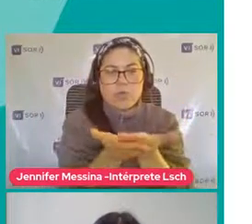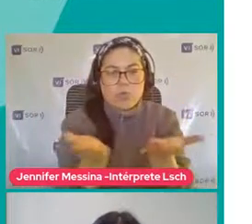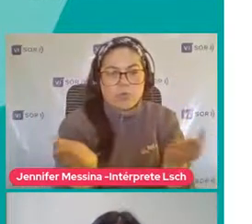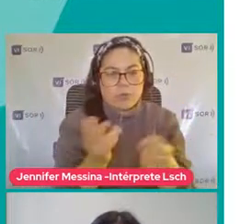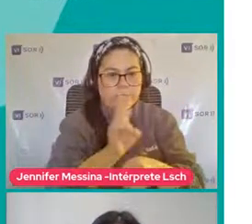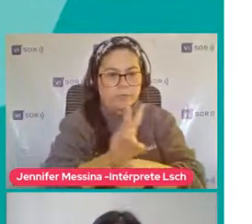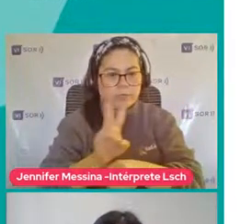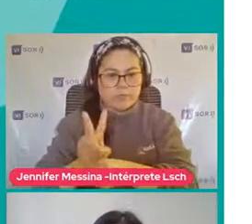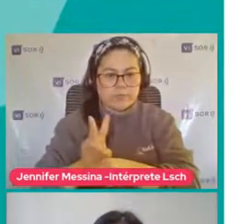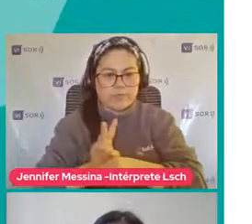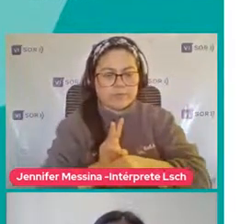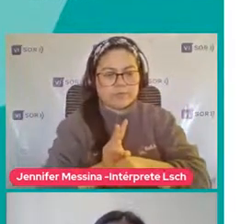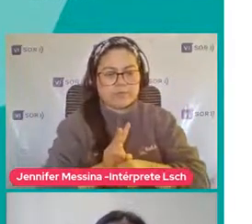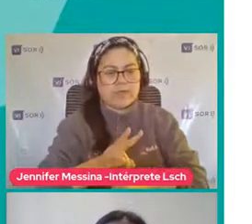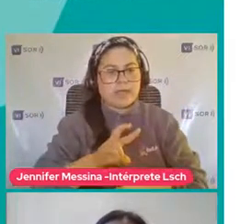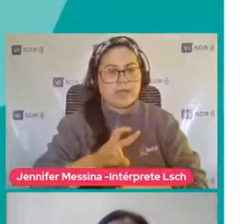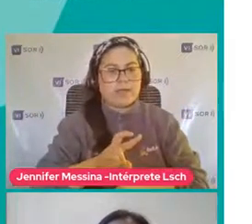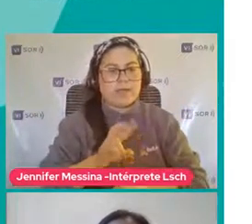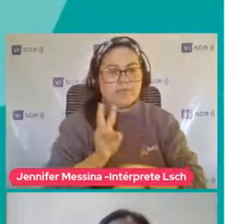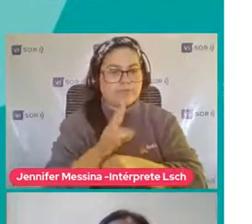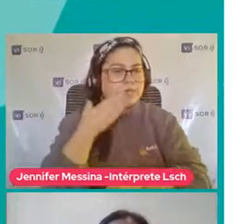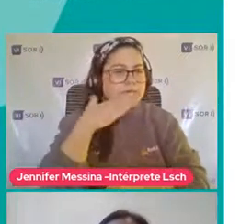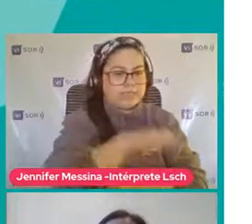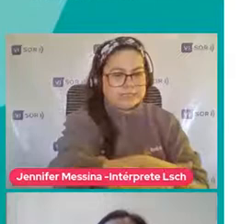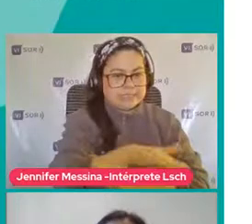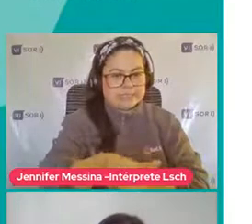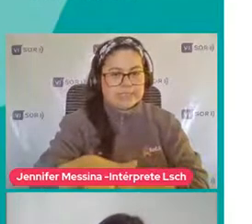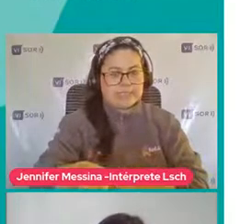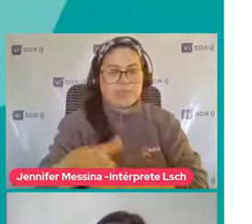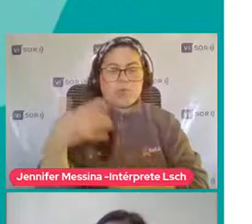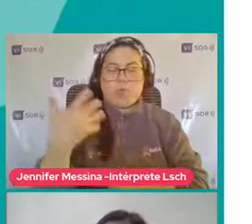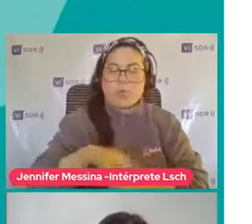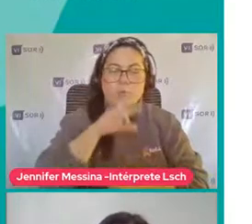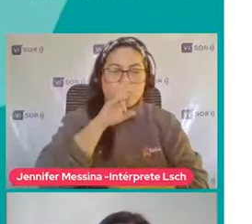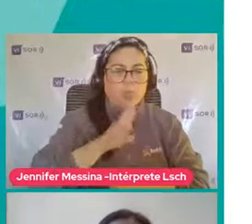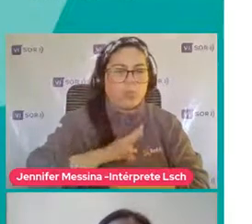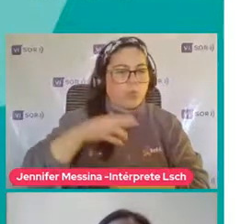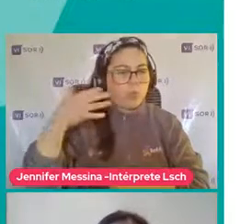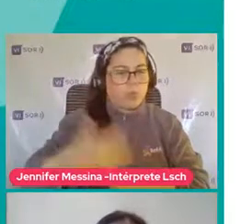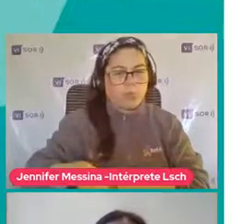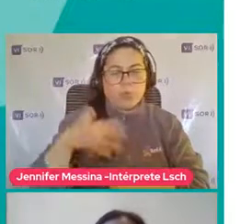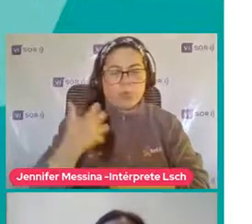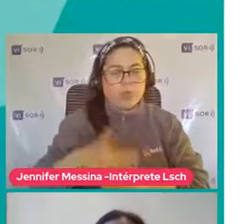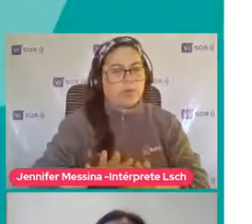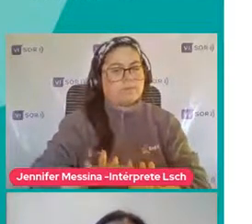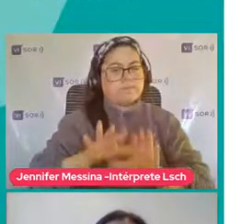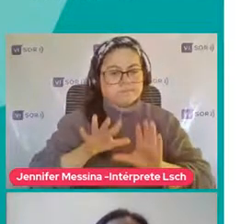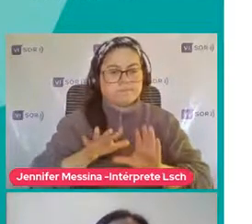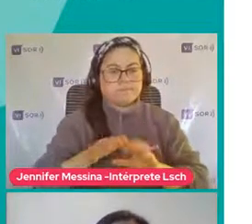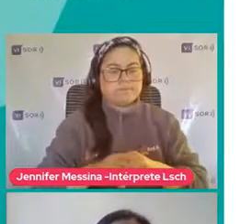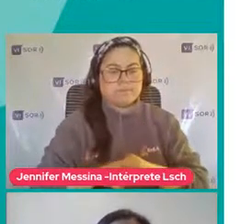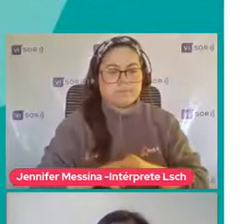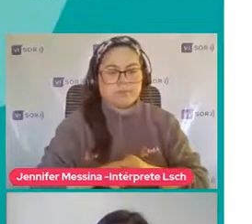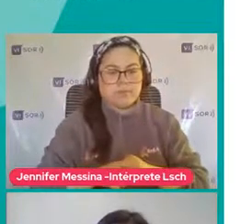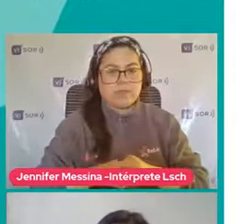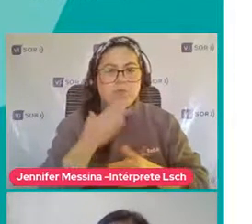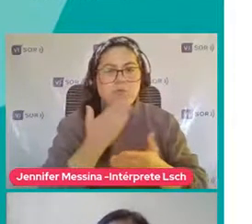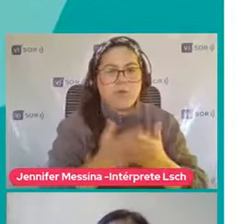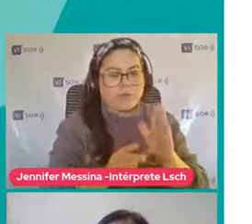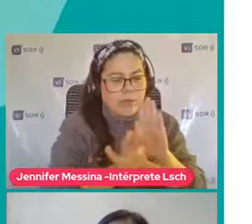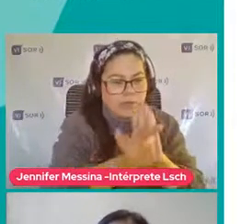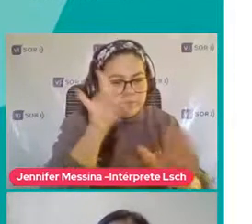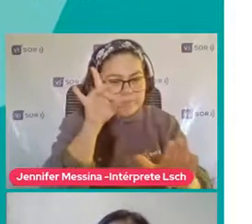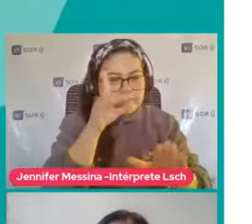educadoras De parvulo Tienen un rol Pero fundamental Muy muy muy importante En esta detección temprana